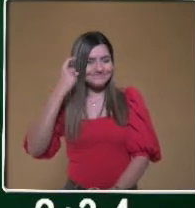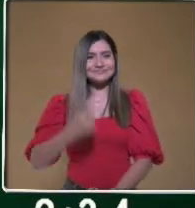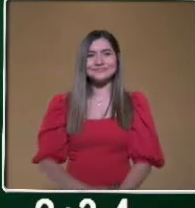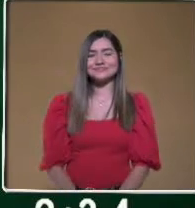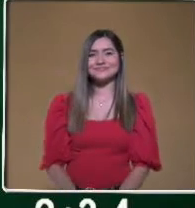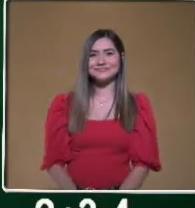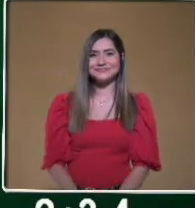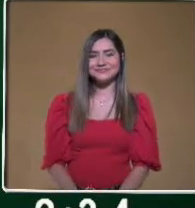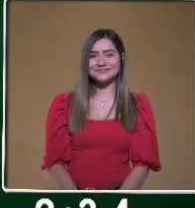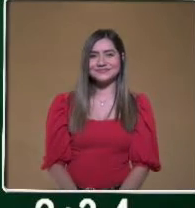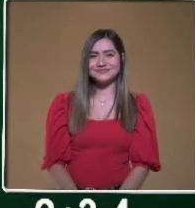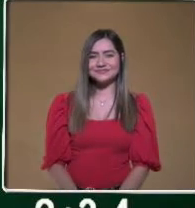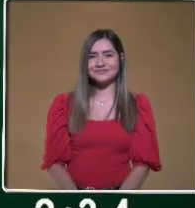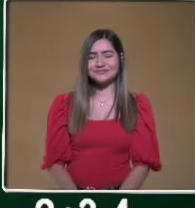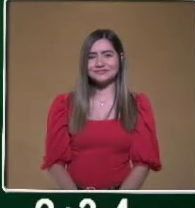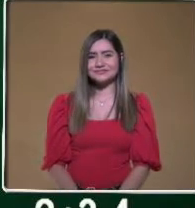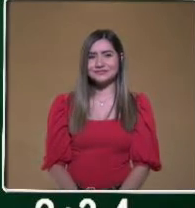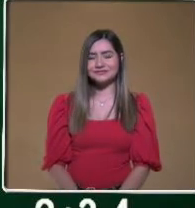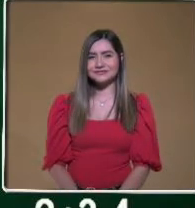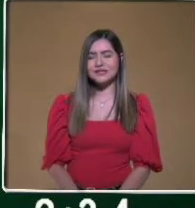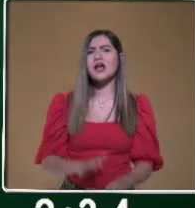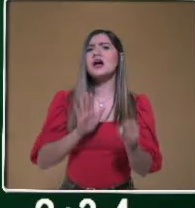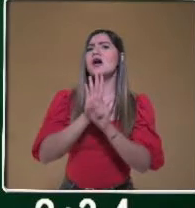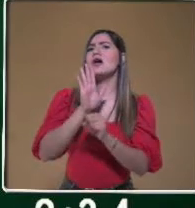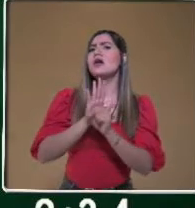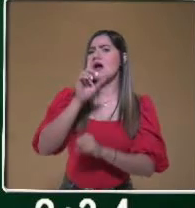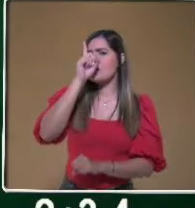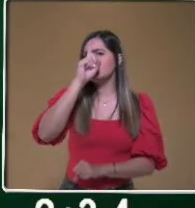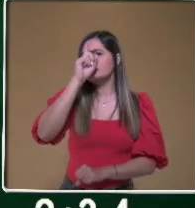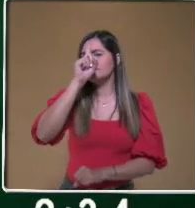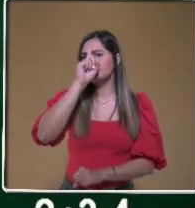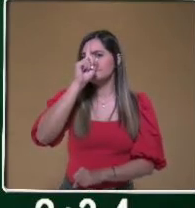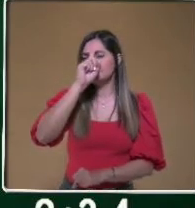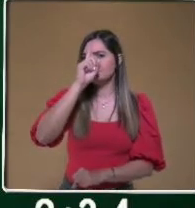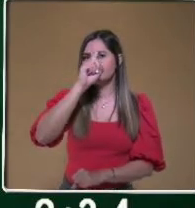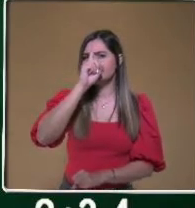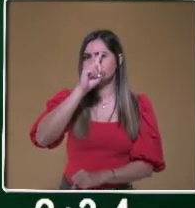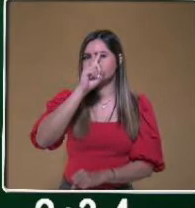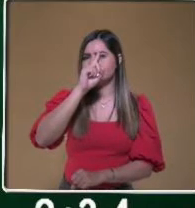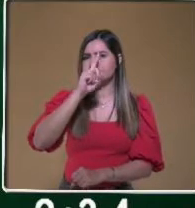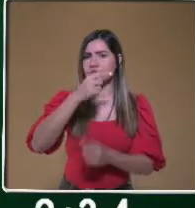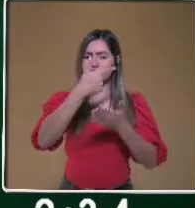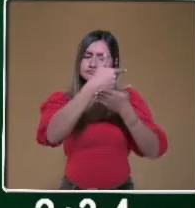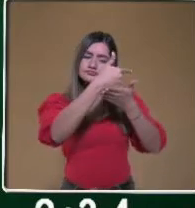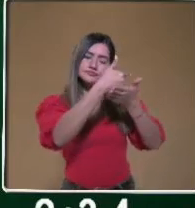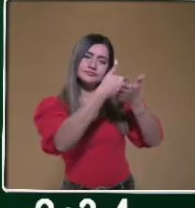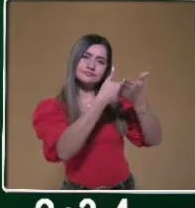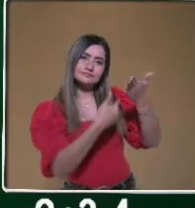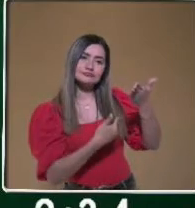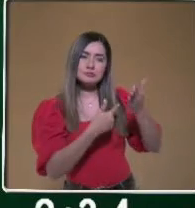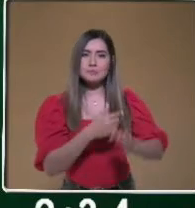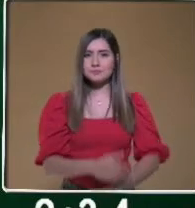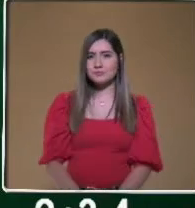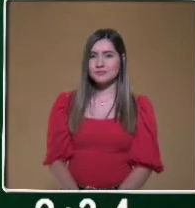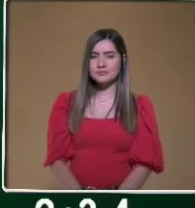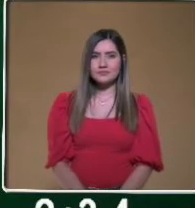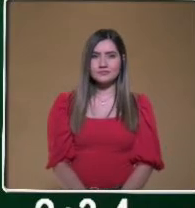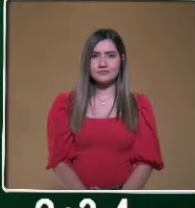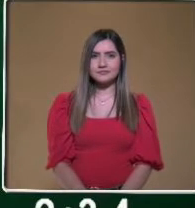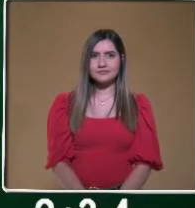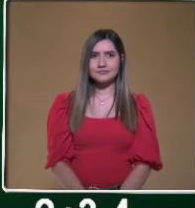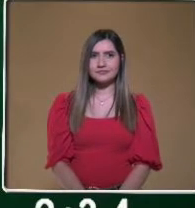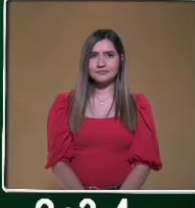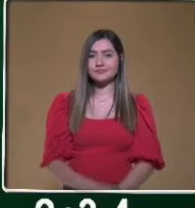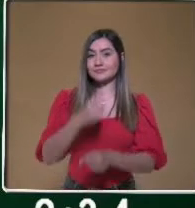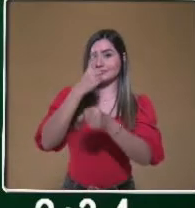vamos a ver cuáles son las recomendaciones que la Profeco nos da para poder realizar dichas compras. Vamos